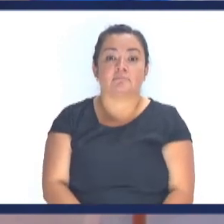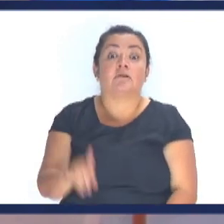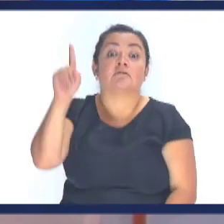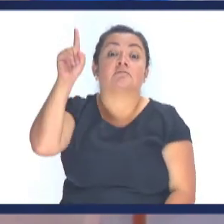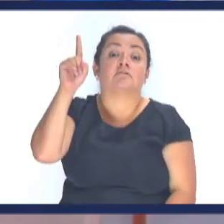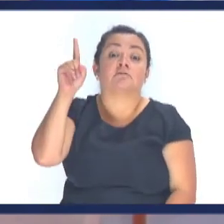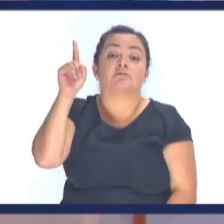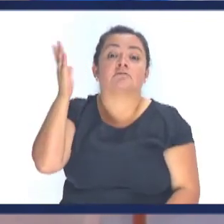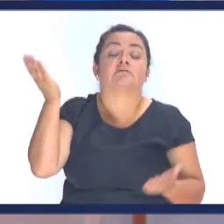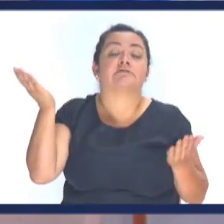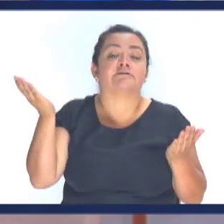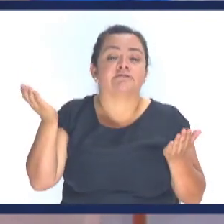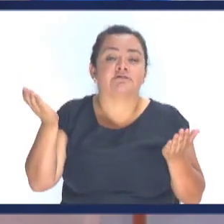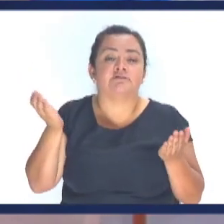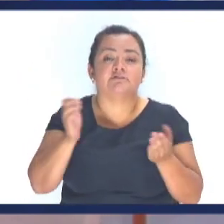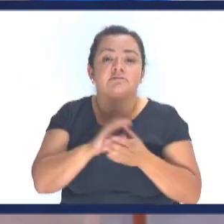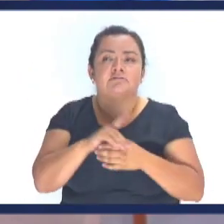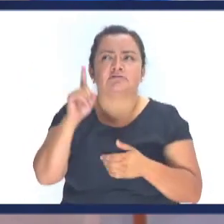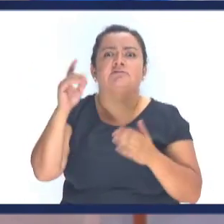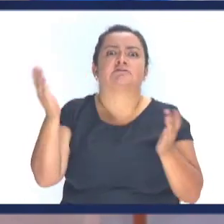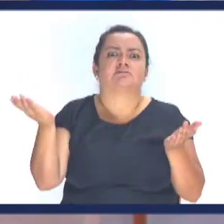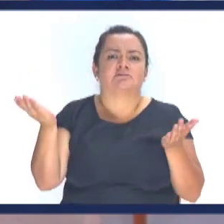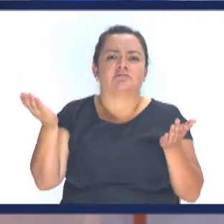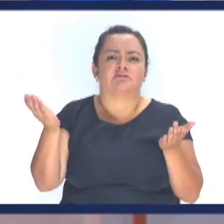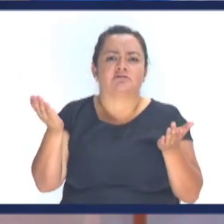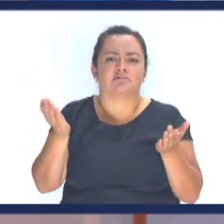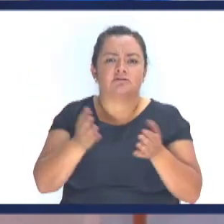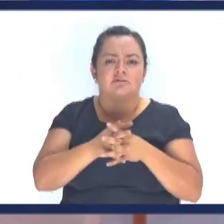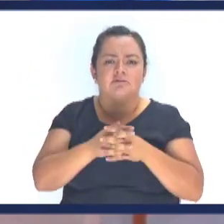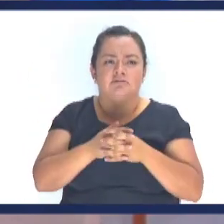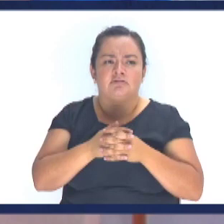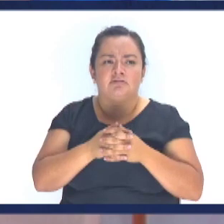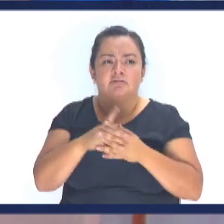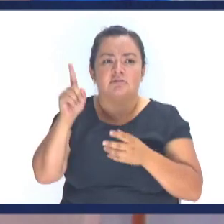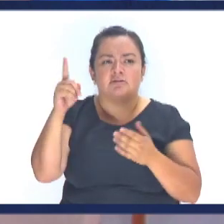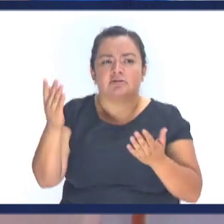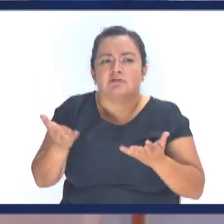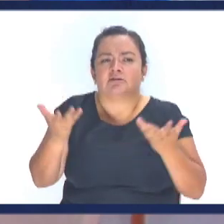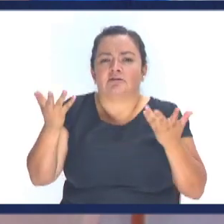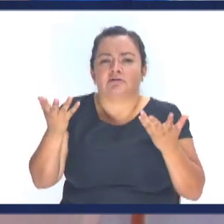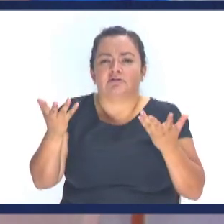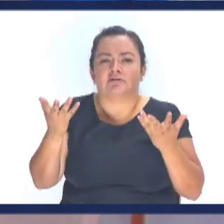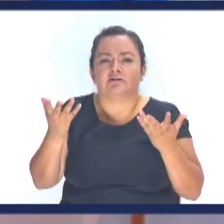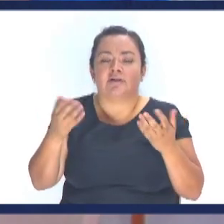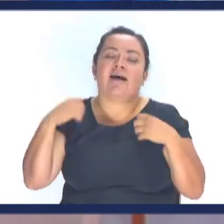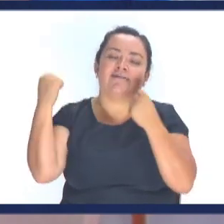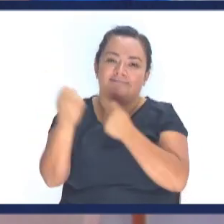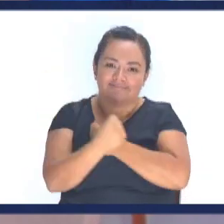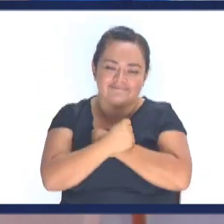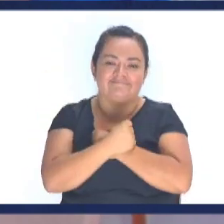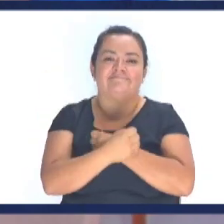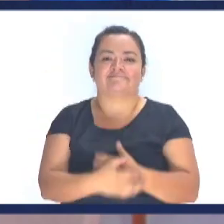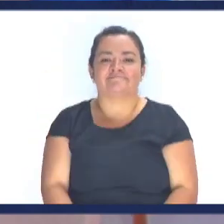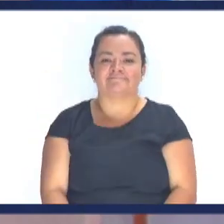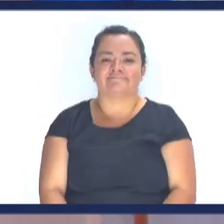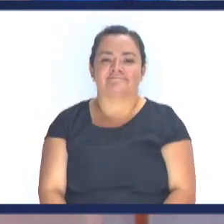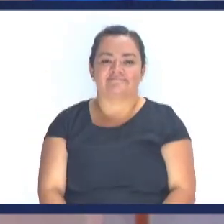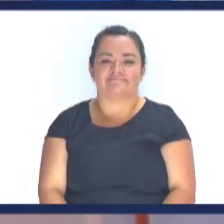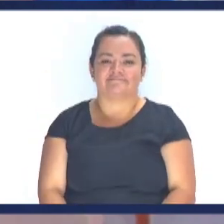Dios es Dios es Dios es Amor